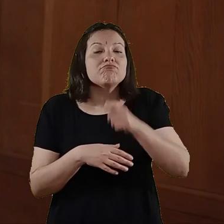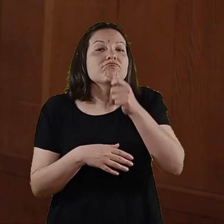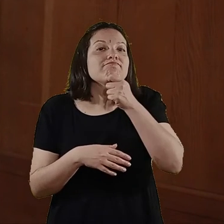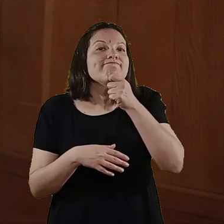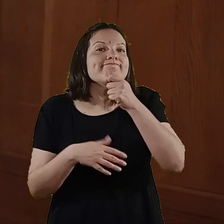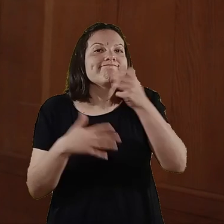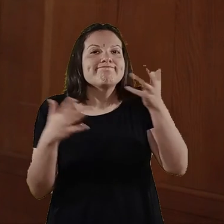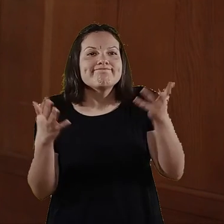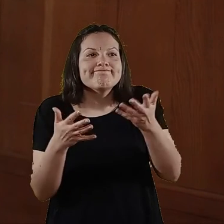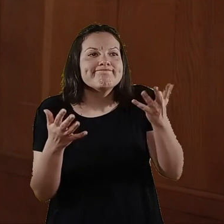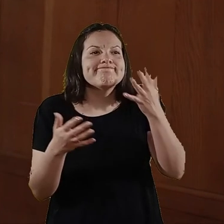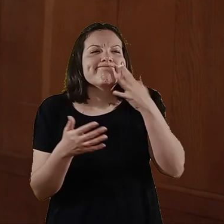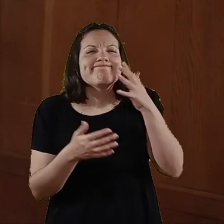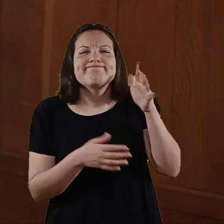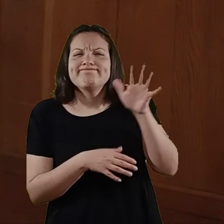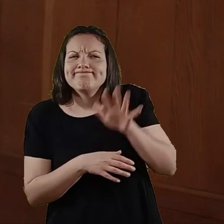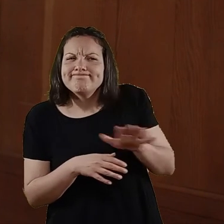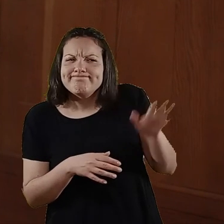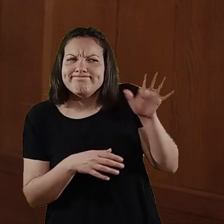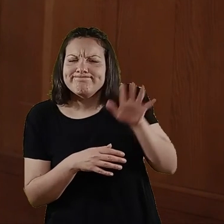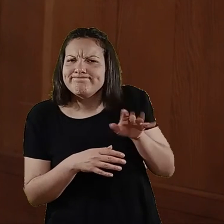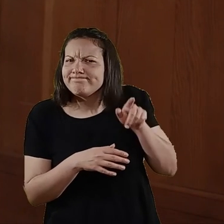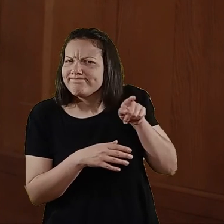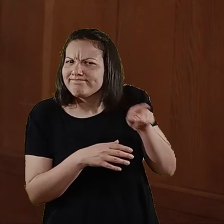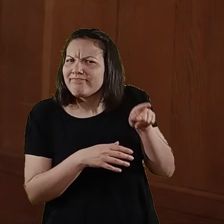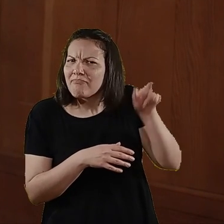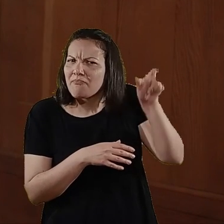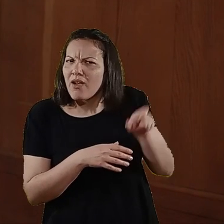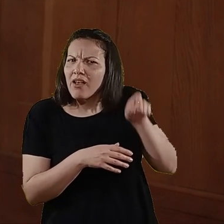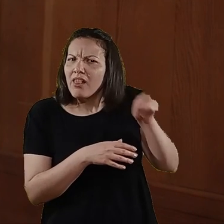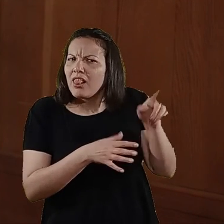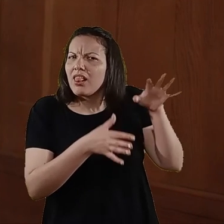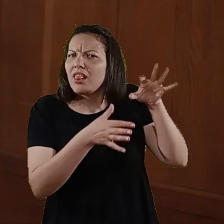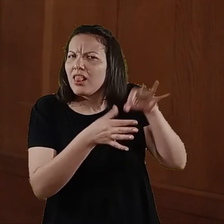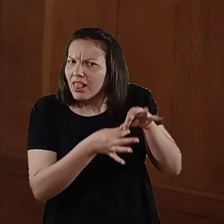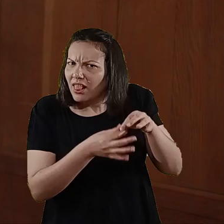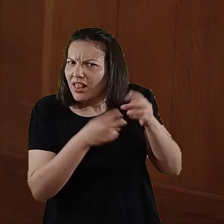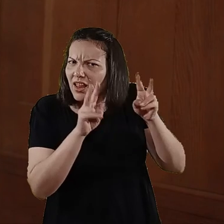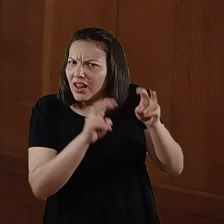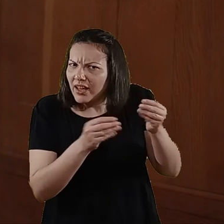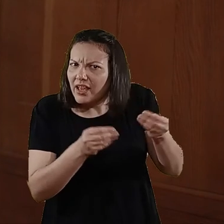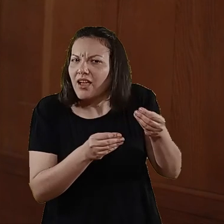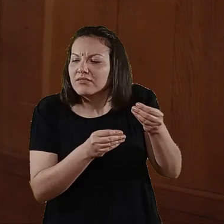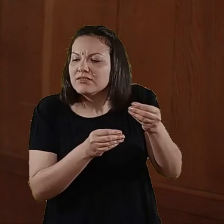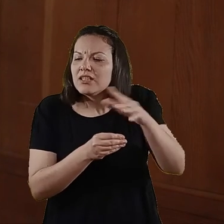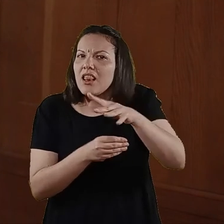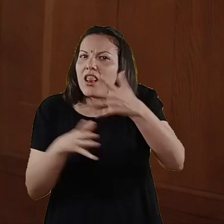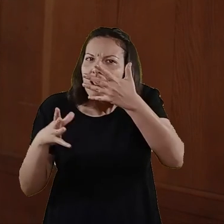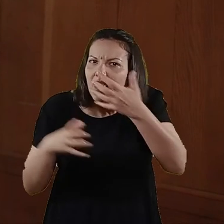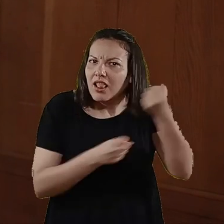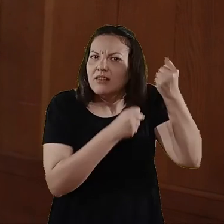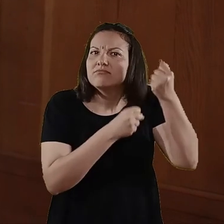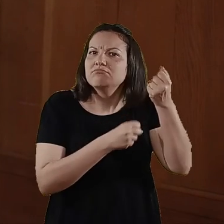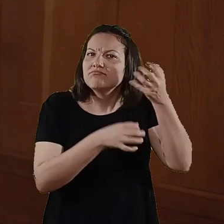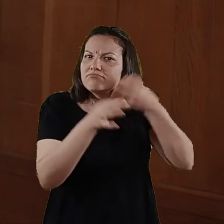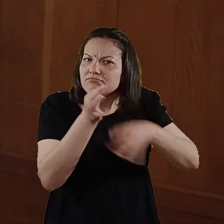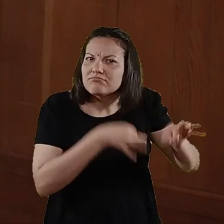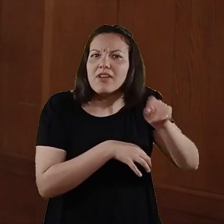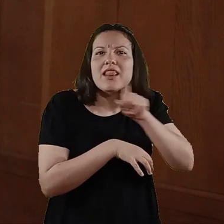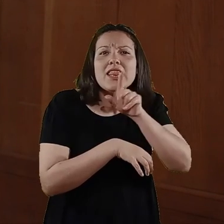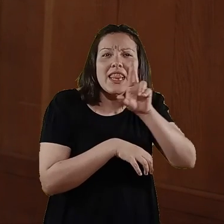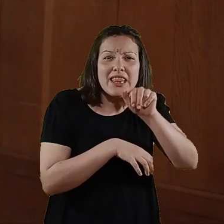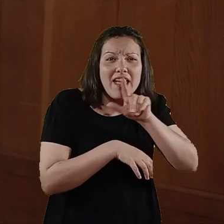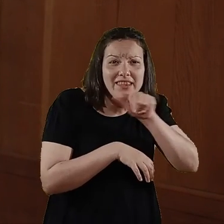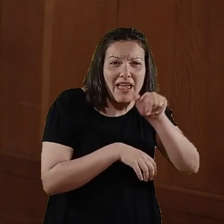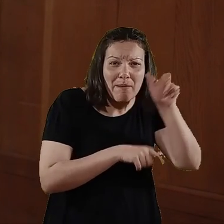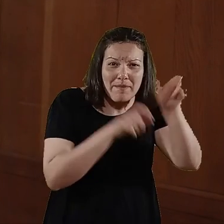Si se tiene la sospecha que está vinculada a la captación para un delito como la trata de personas